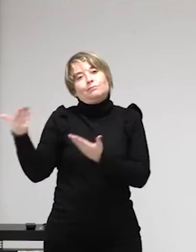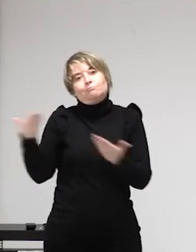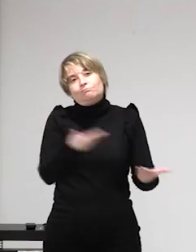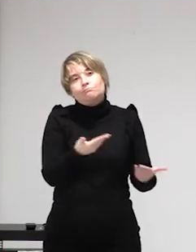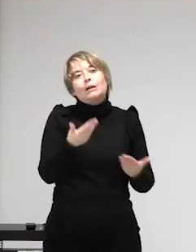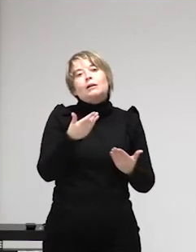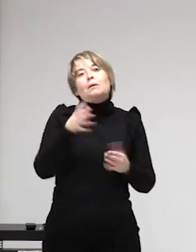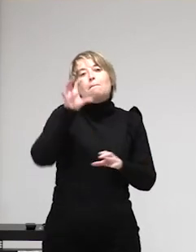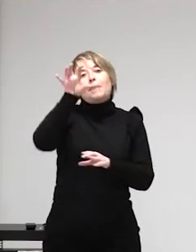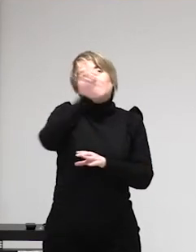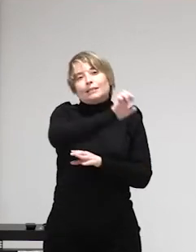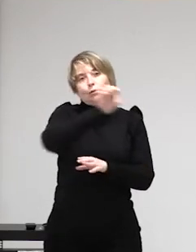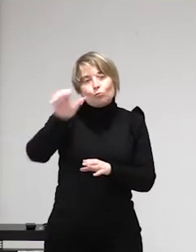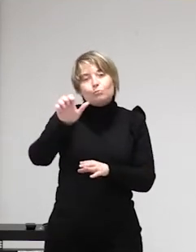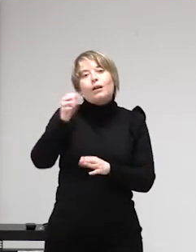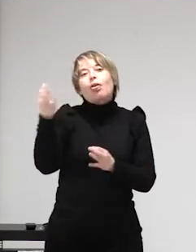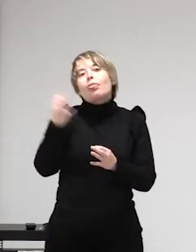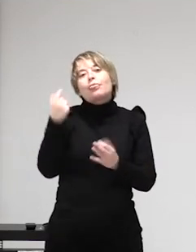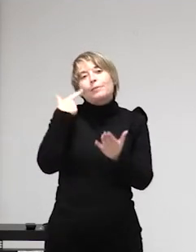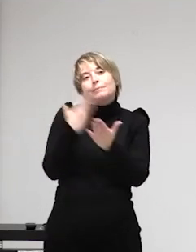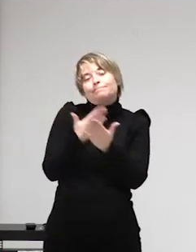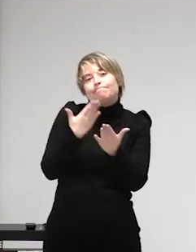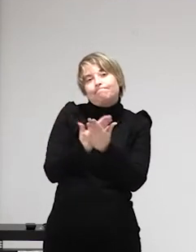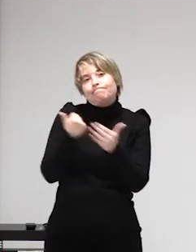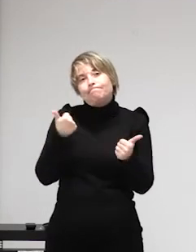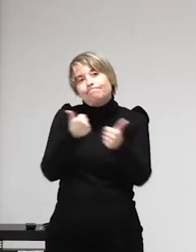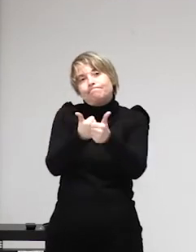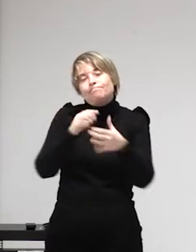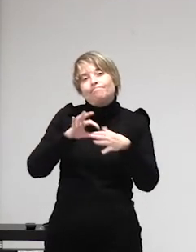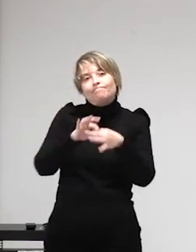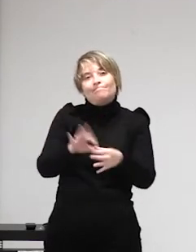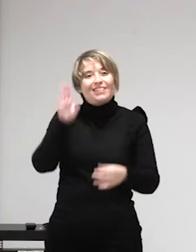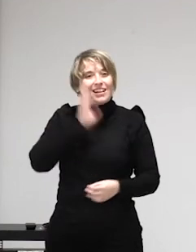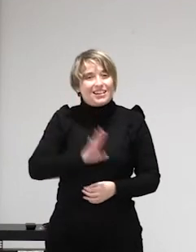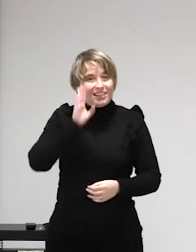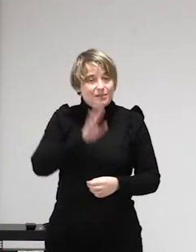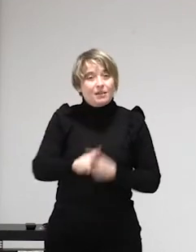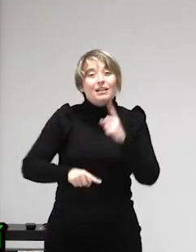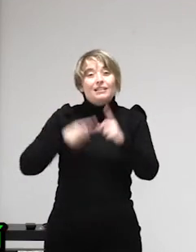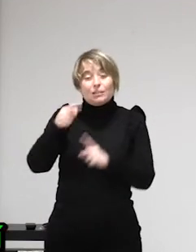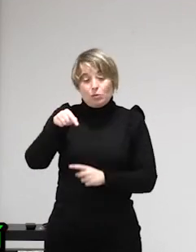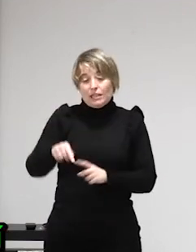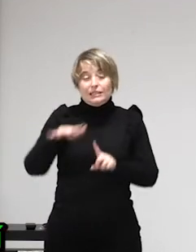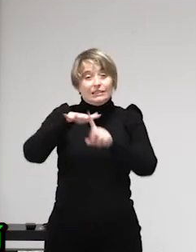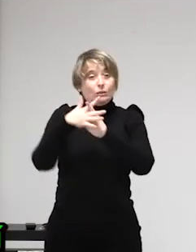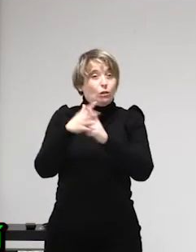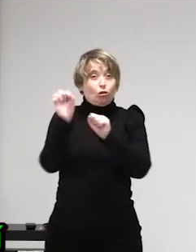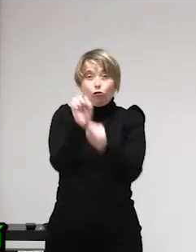a dar tratos vejatorios a nuestras compañeras que están captando clientela en la calle entonces